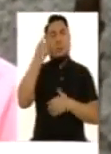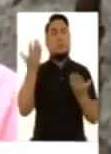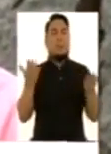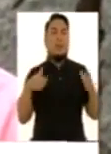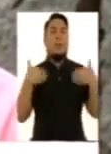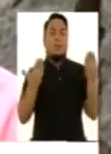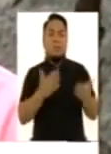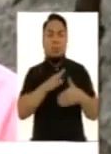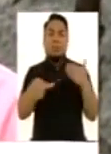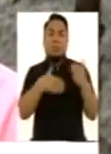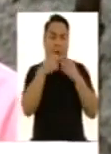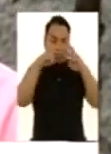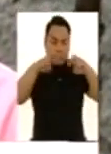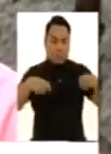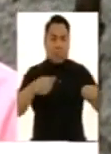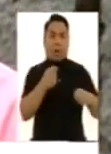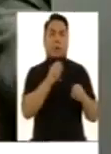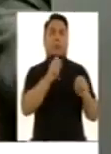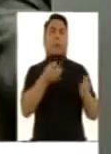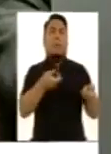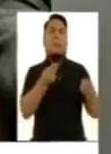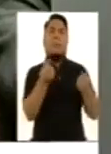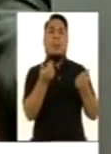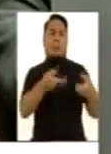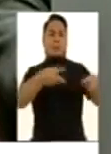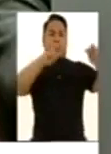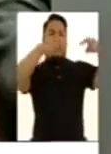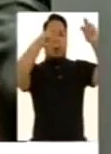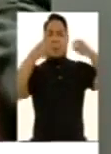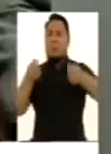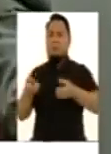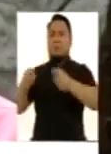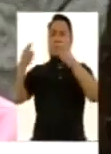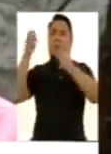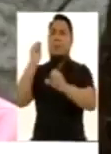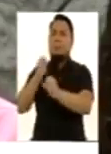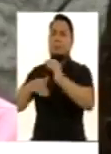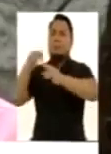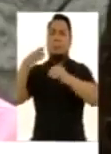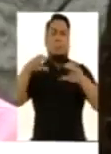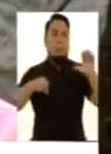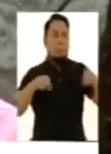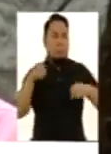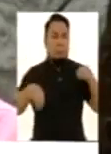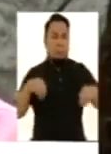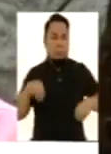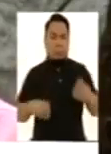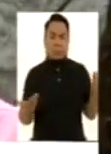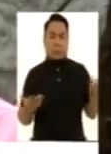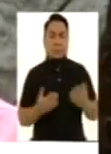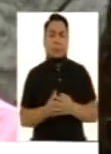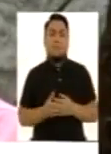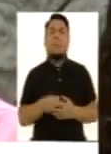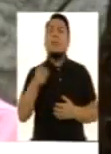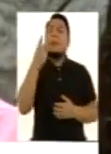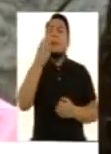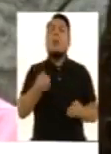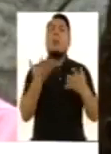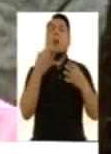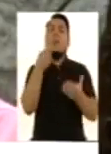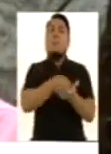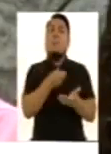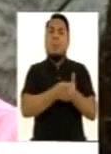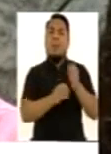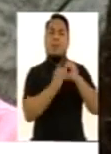determinar la sobrevaluación de las obras ejecutadas en la gestión de Susana Villarán. Lo que hay que hacer es un peritaje, cuánto costó la obra